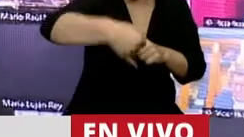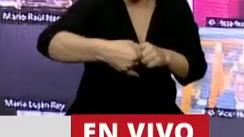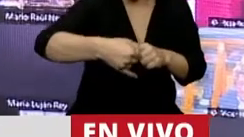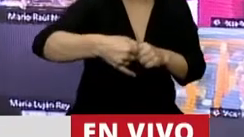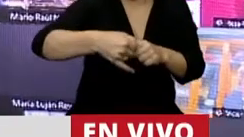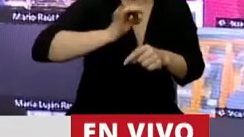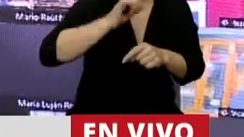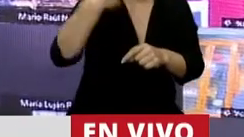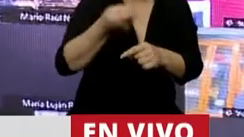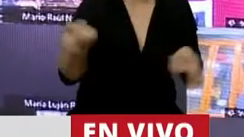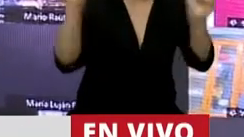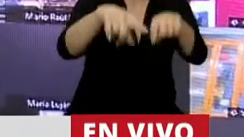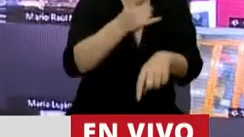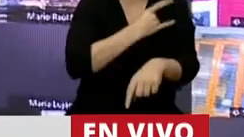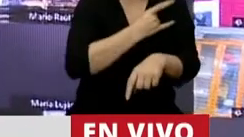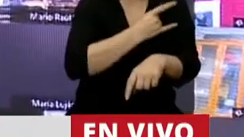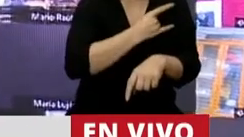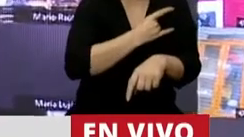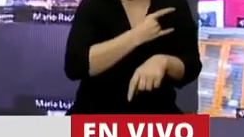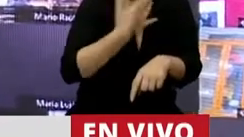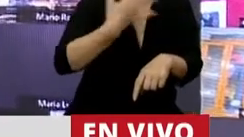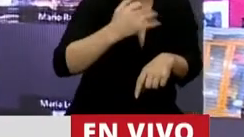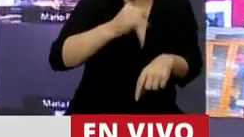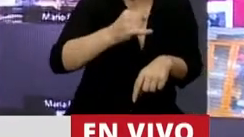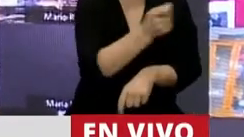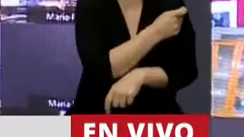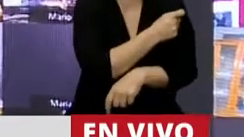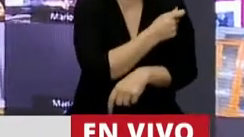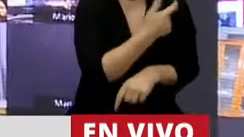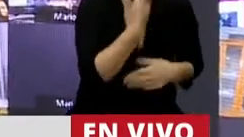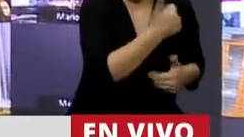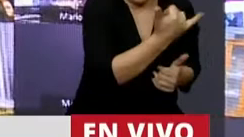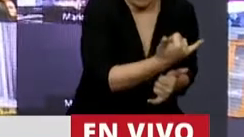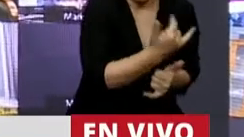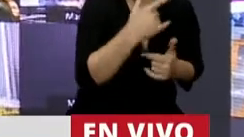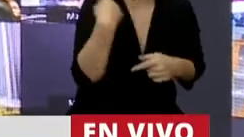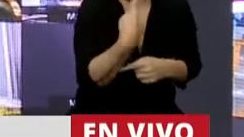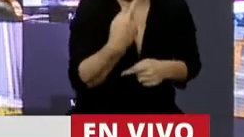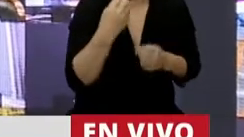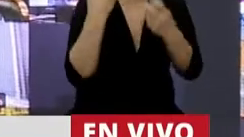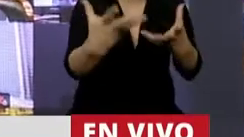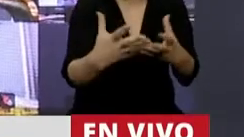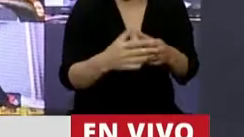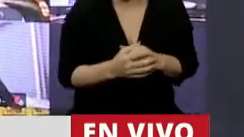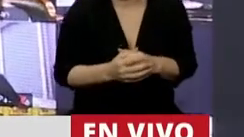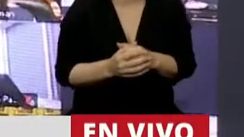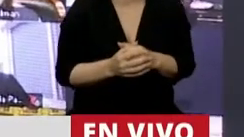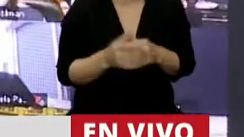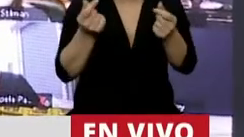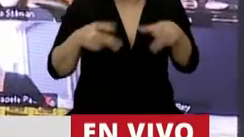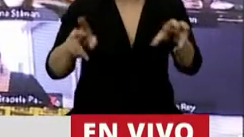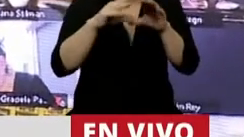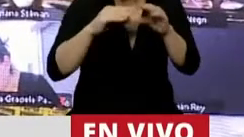ya van a poder volver a la universidad. Seguramente tendremos vacunas y seguramente estaremos mejor. Este aporte se